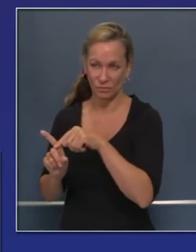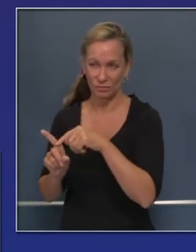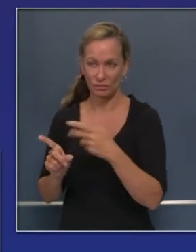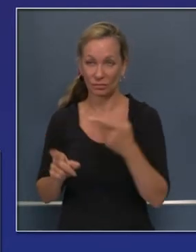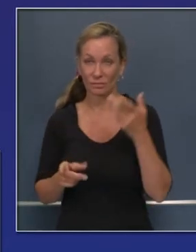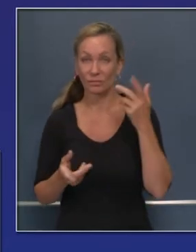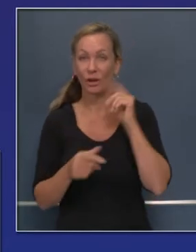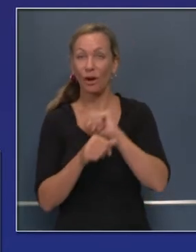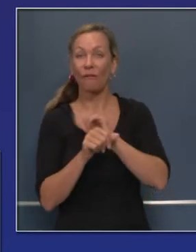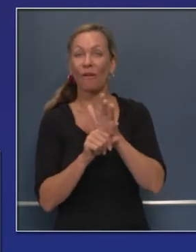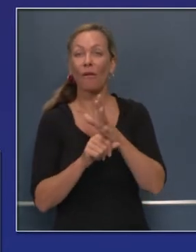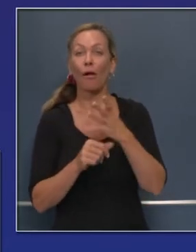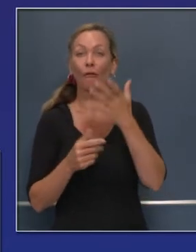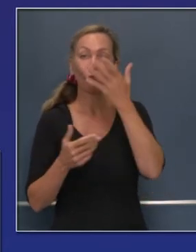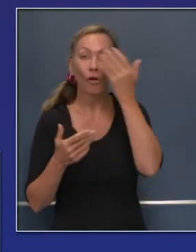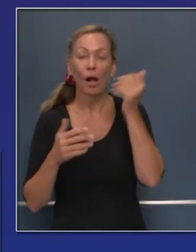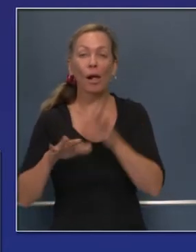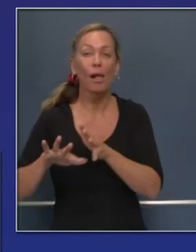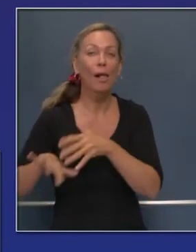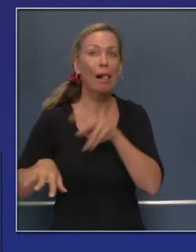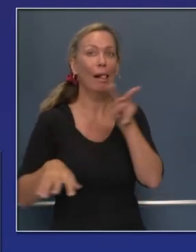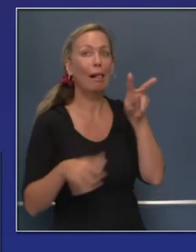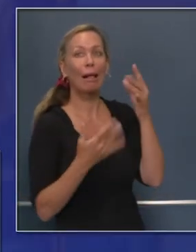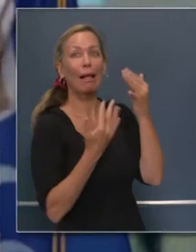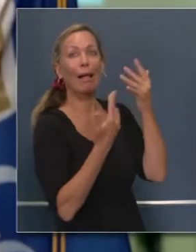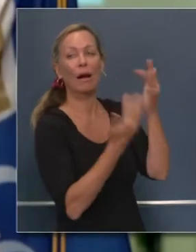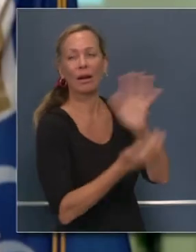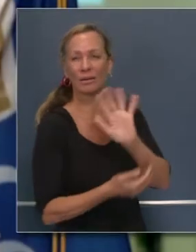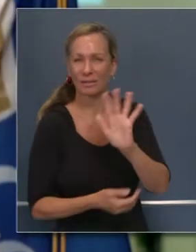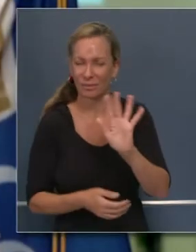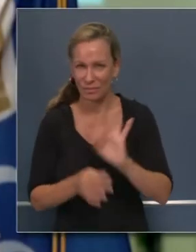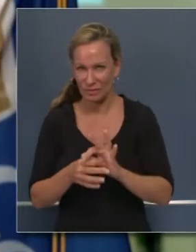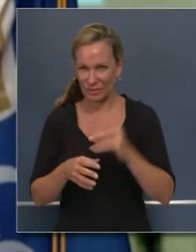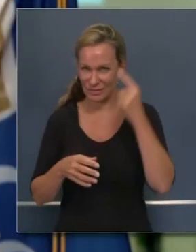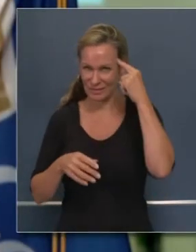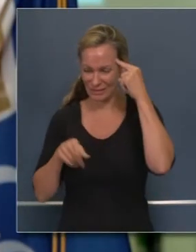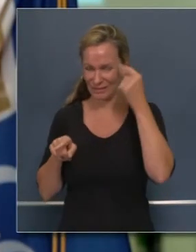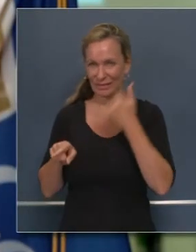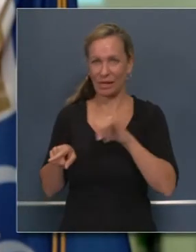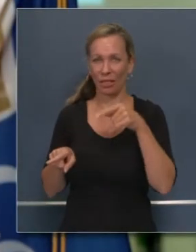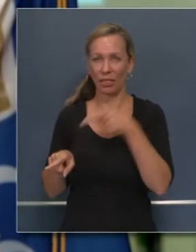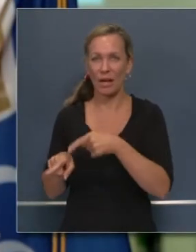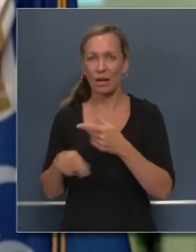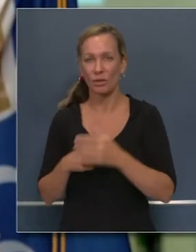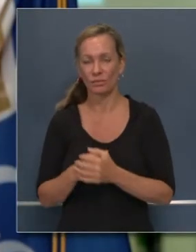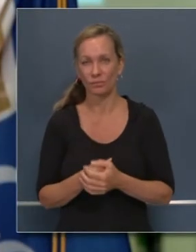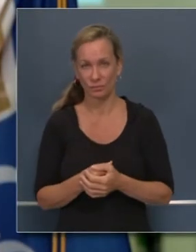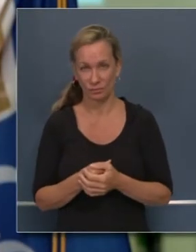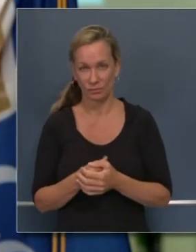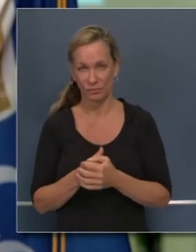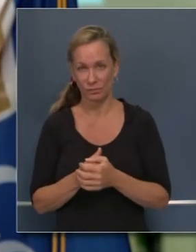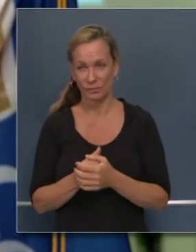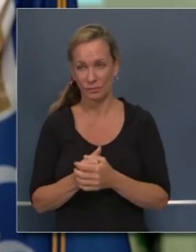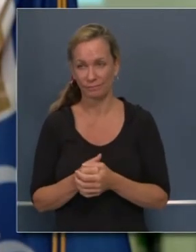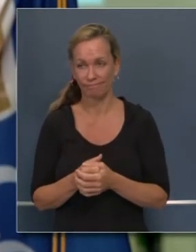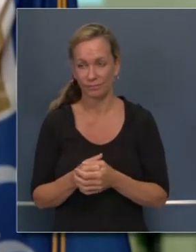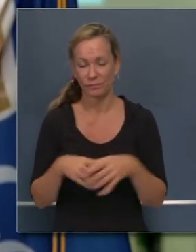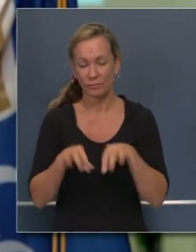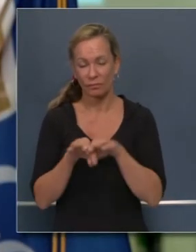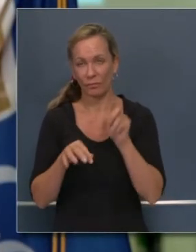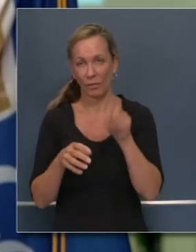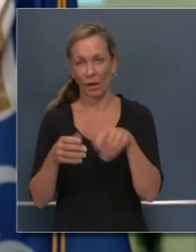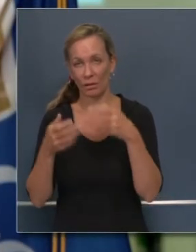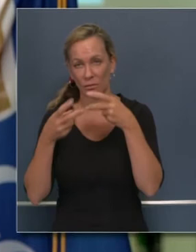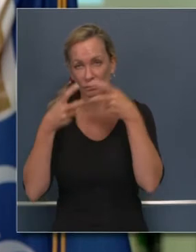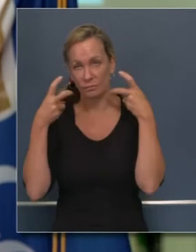forestales están ocupando ahora ese puesto en los titulares en las noticias diarias.